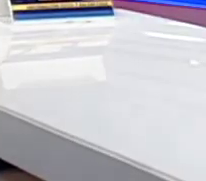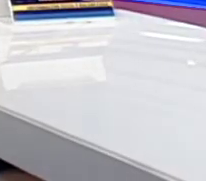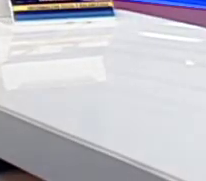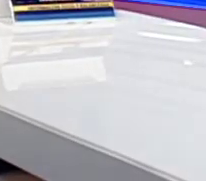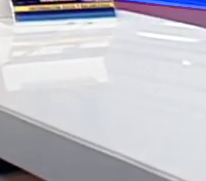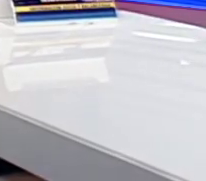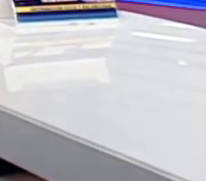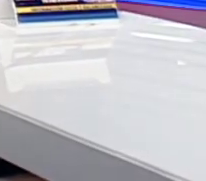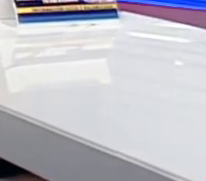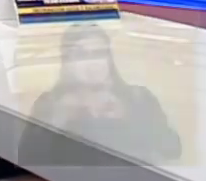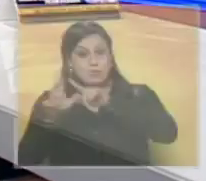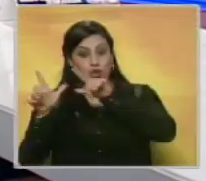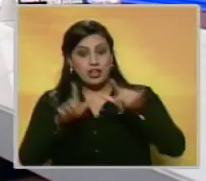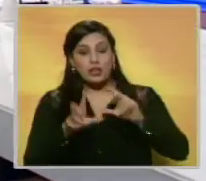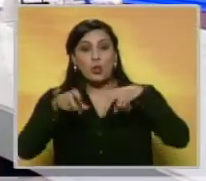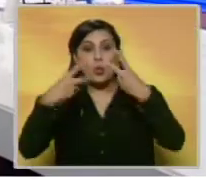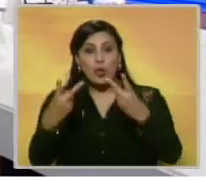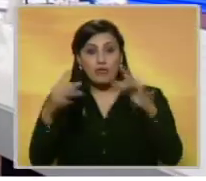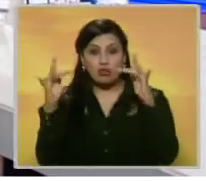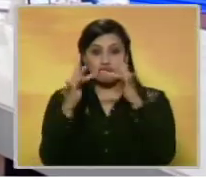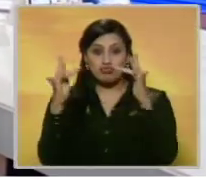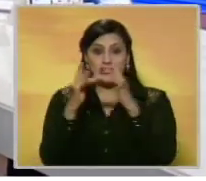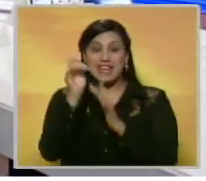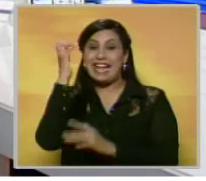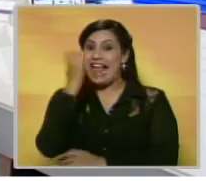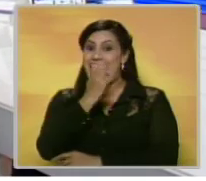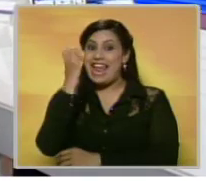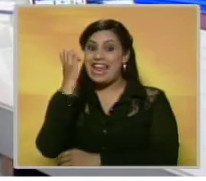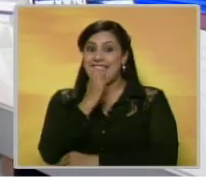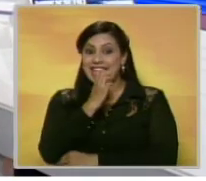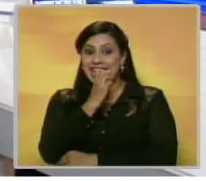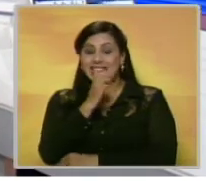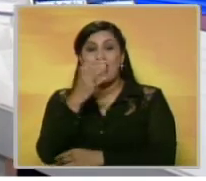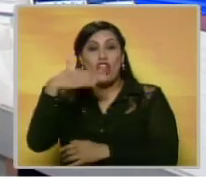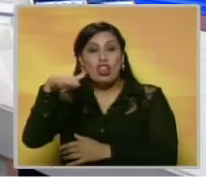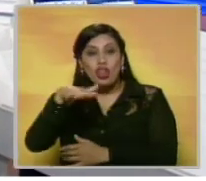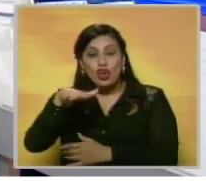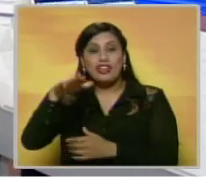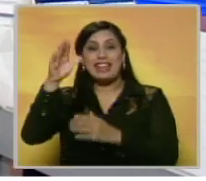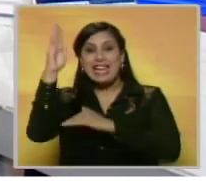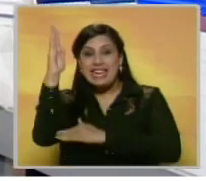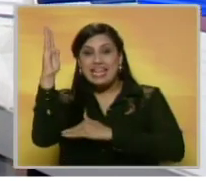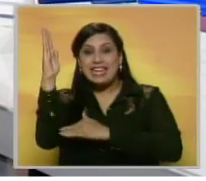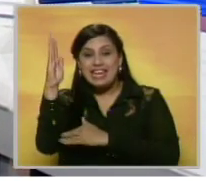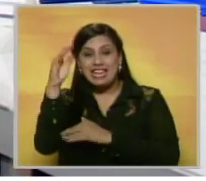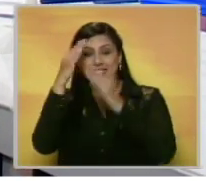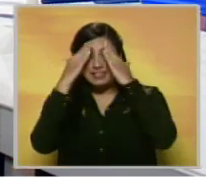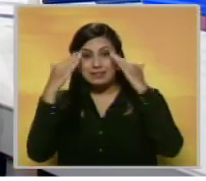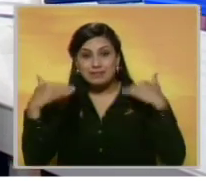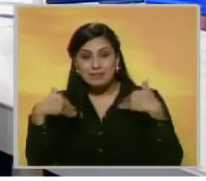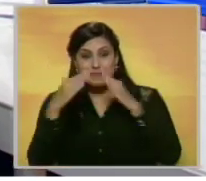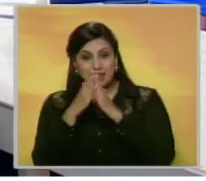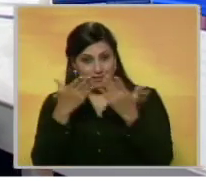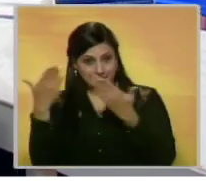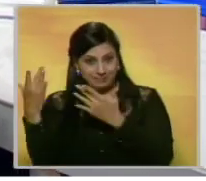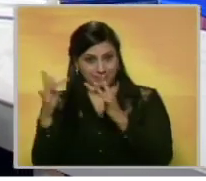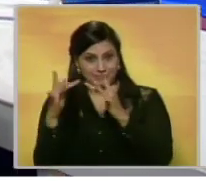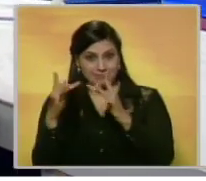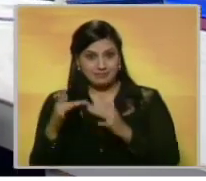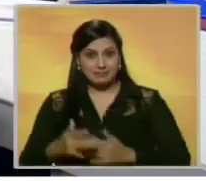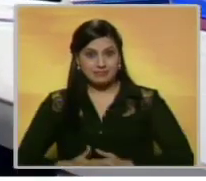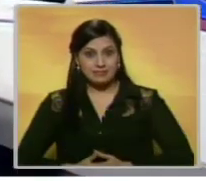Bueno amigos, estamos listos para un nuevo contacto con Elianta Quintero desde la Basílica de Chiquinquirá. Adelante, Elianta.